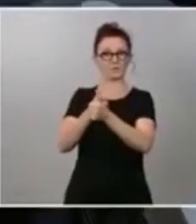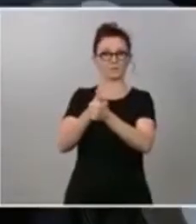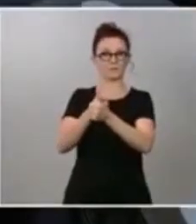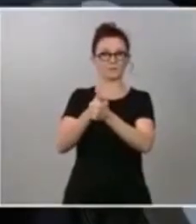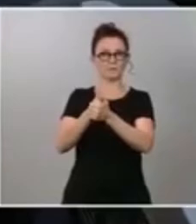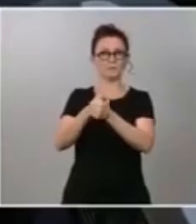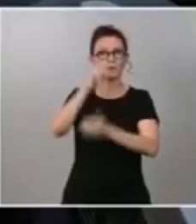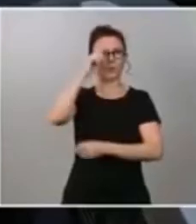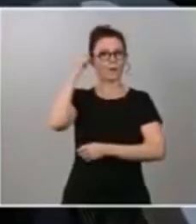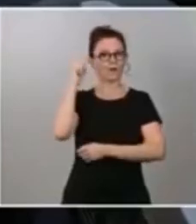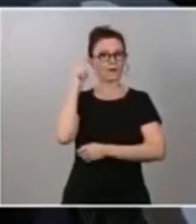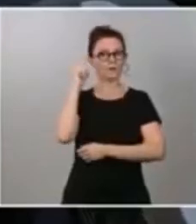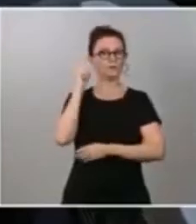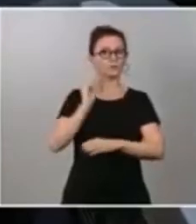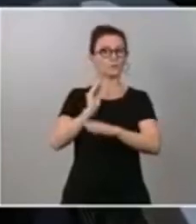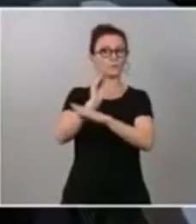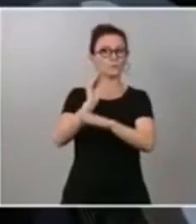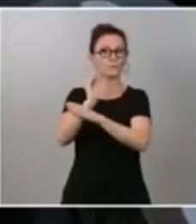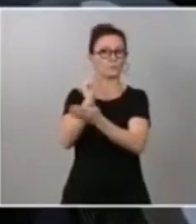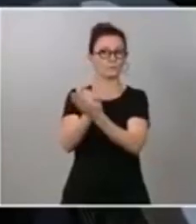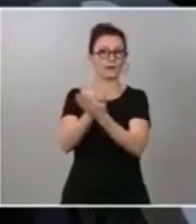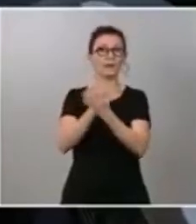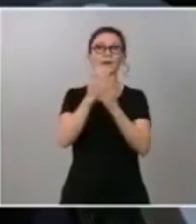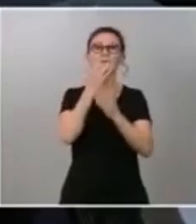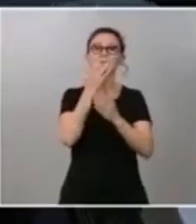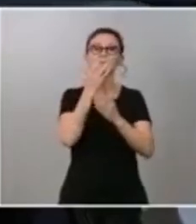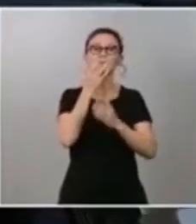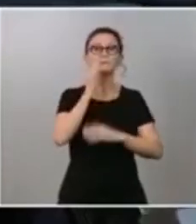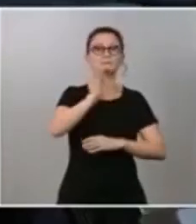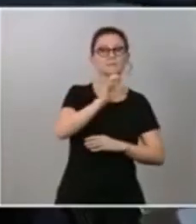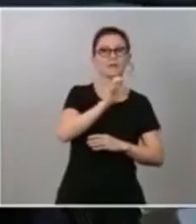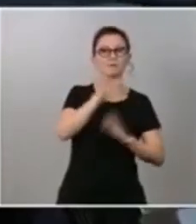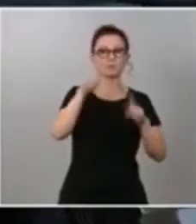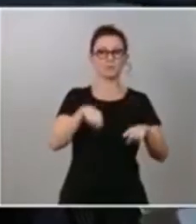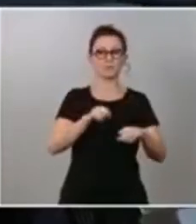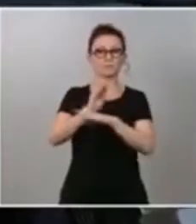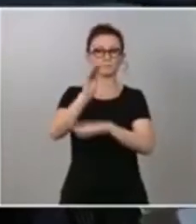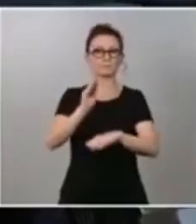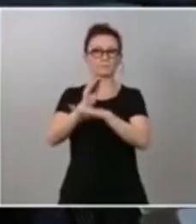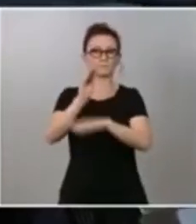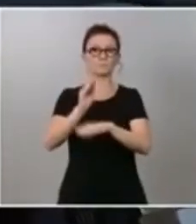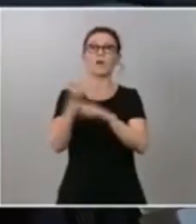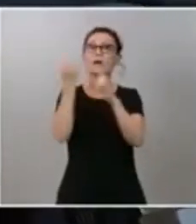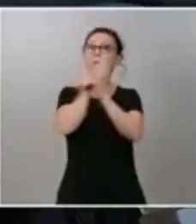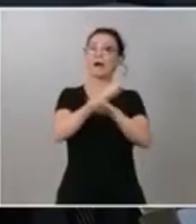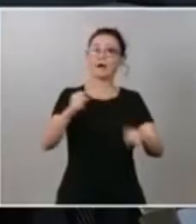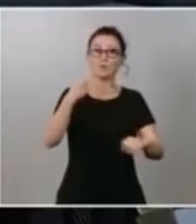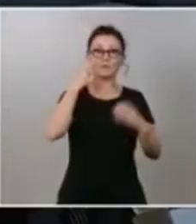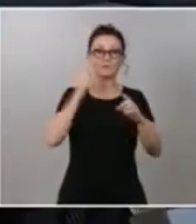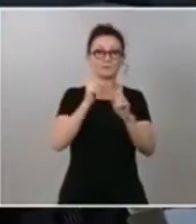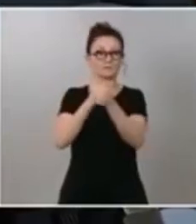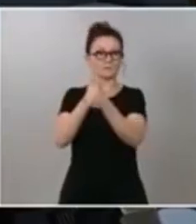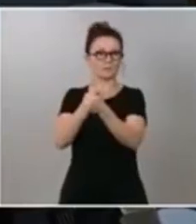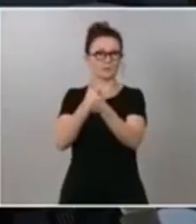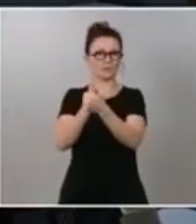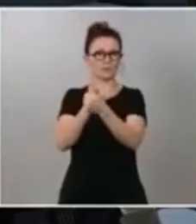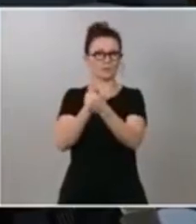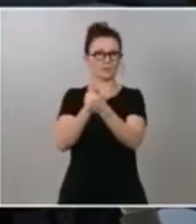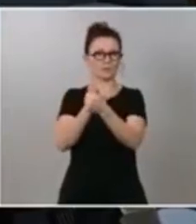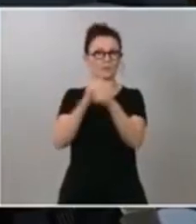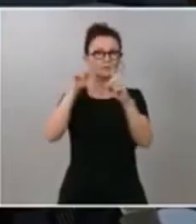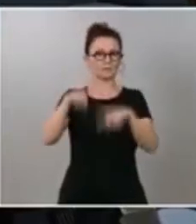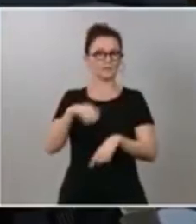tipo de asignación al rey el mérito al margen del pago de esta seguridad y luego dice que no sabe que no tiene la información